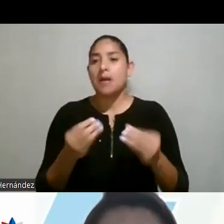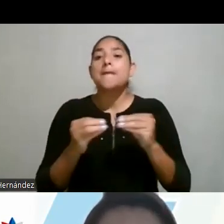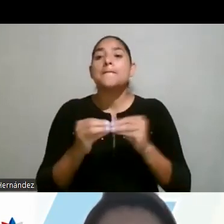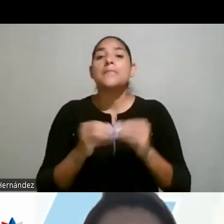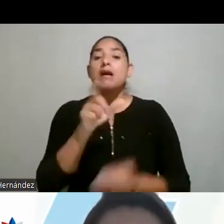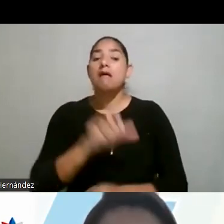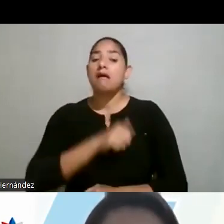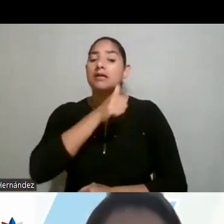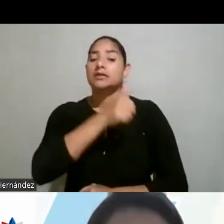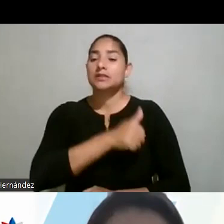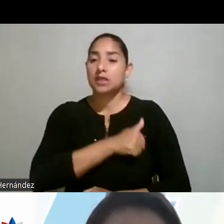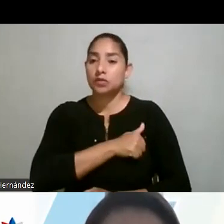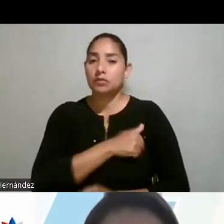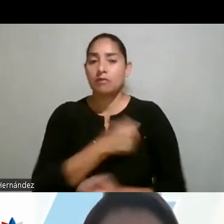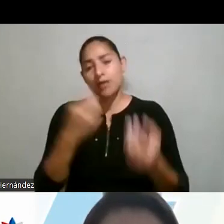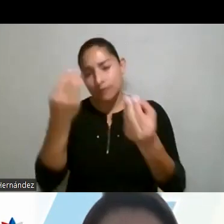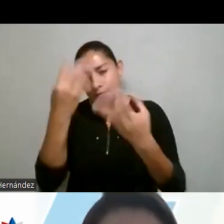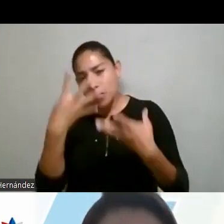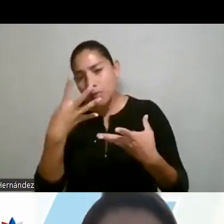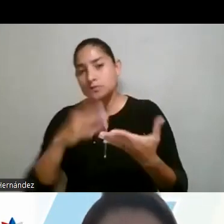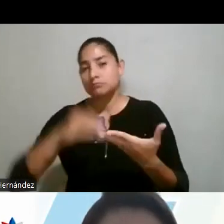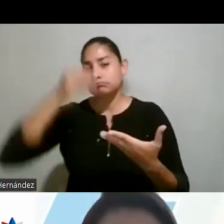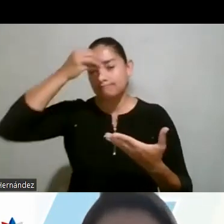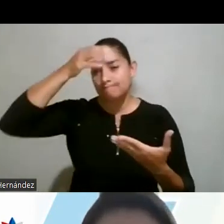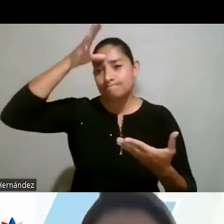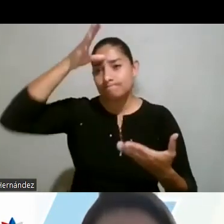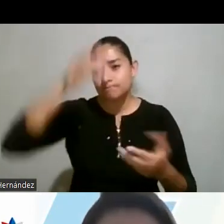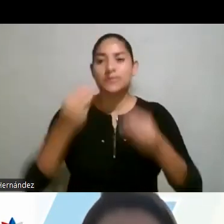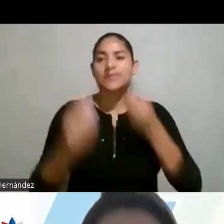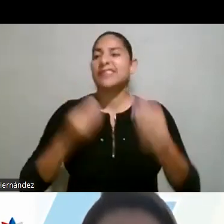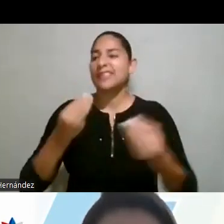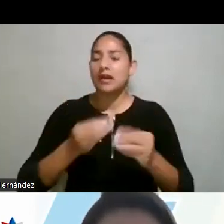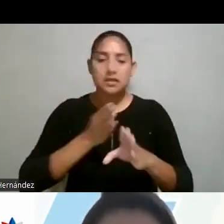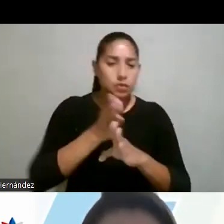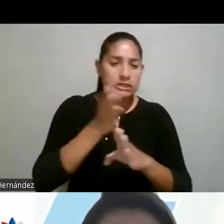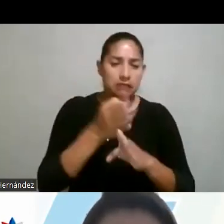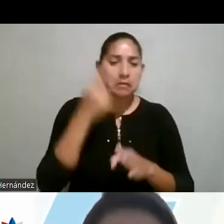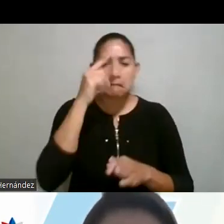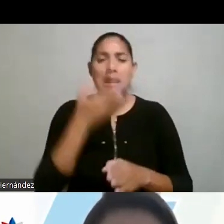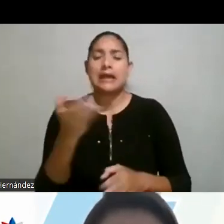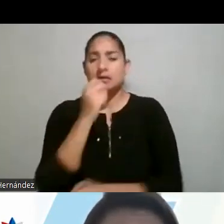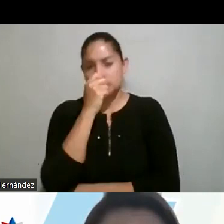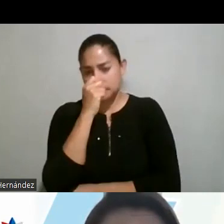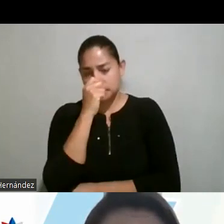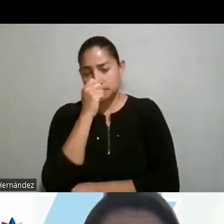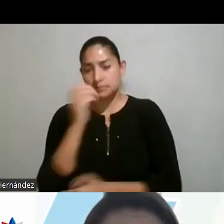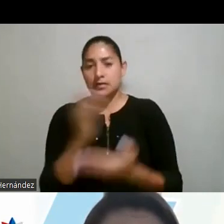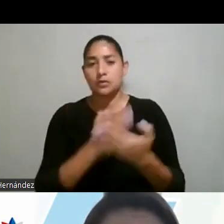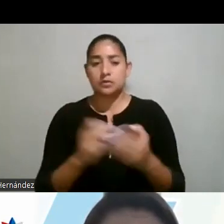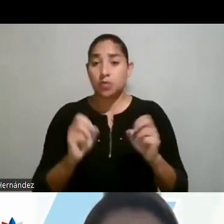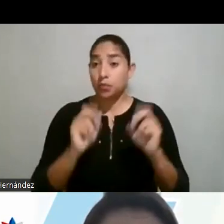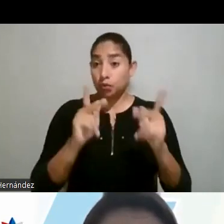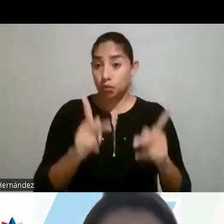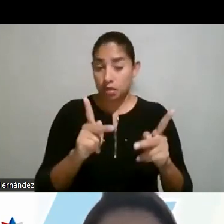una actitud, a un desconocimiento probablemente de qué se hace en este tipo de carreras, en algunos casos de las oportunidades